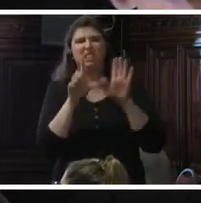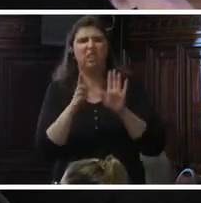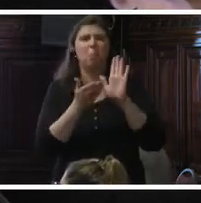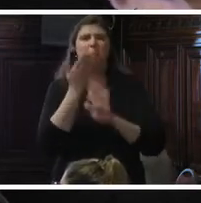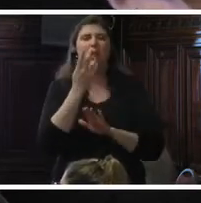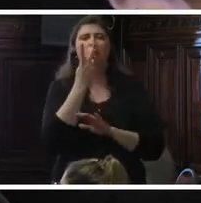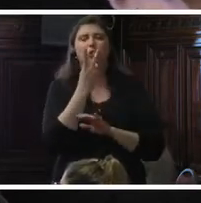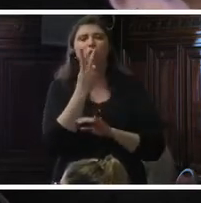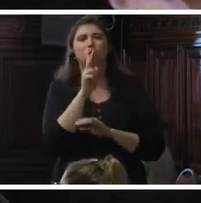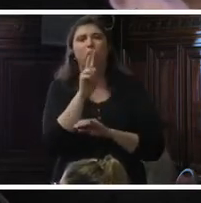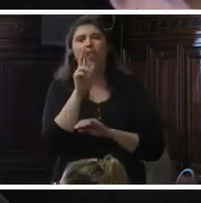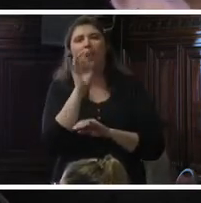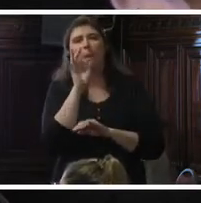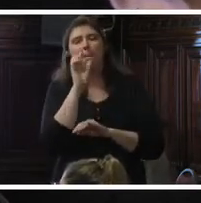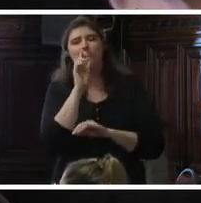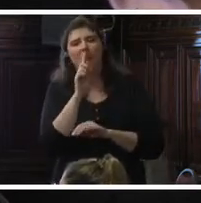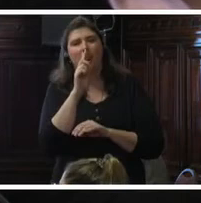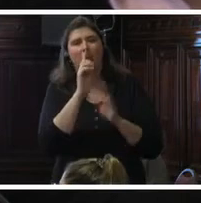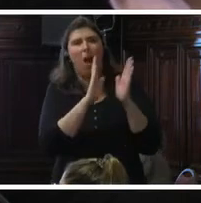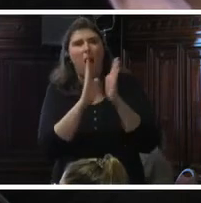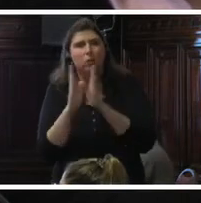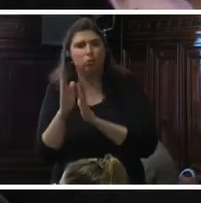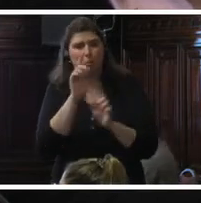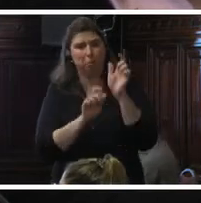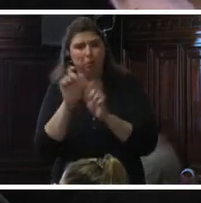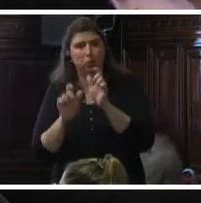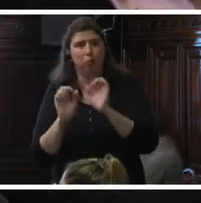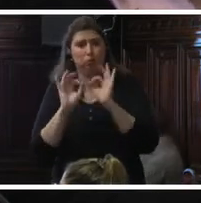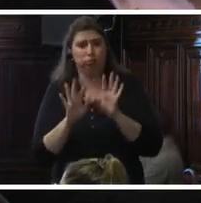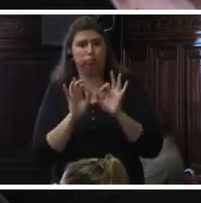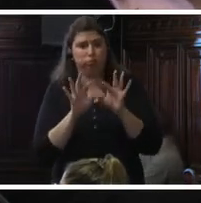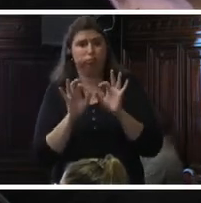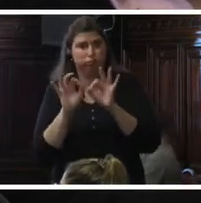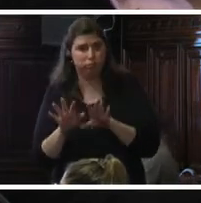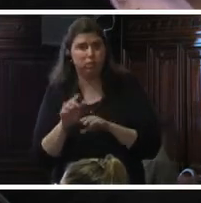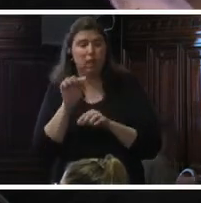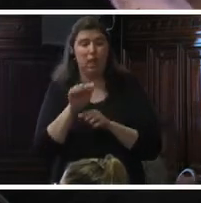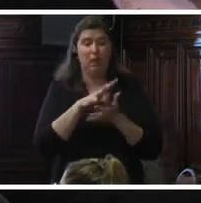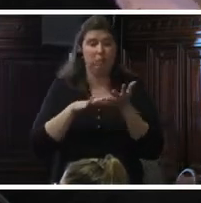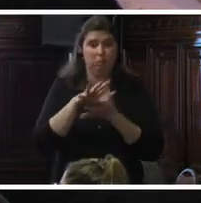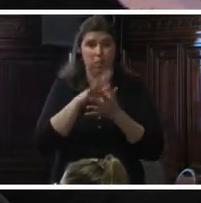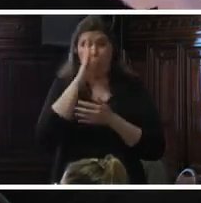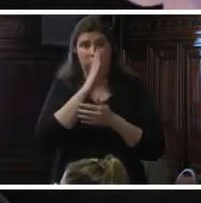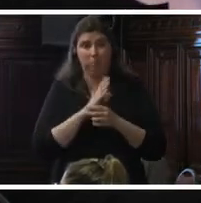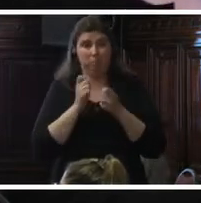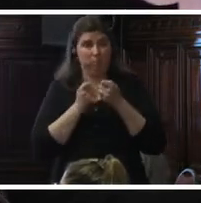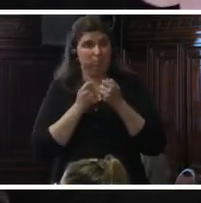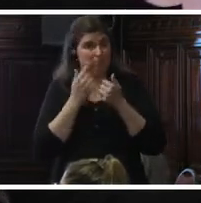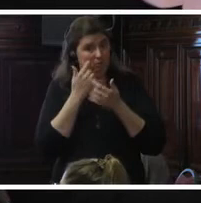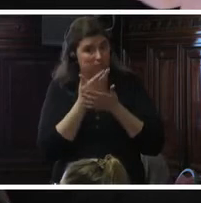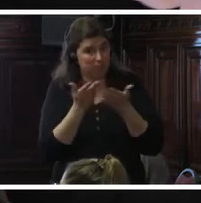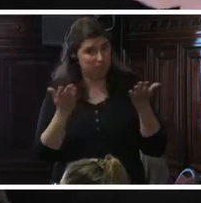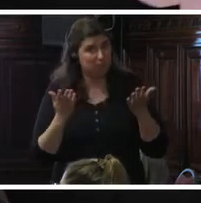220.000 casos de personas infectadas con el virus del Zika. El escenario brasileño revela la magnitud de los problemas